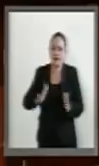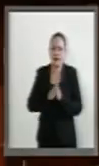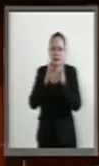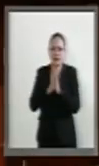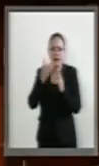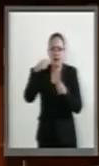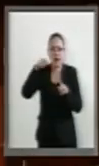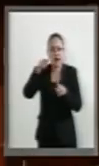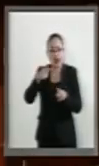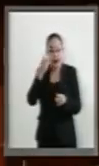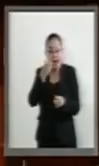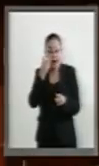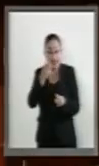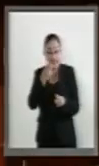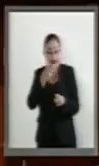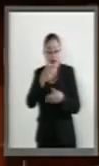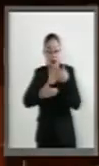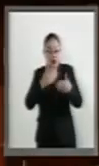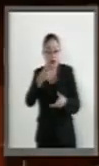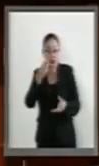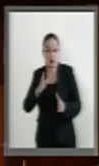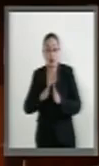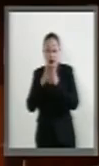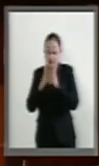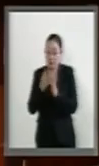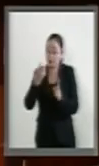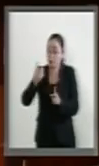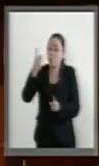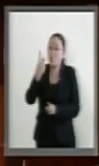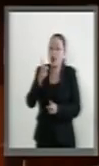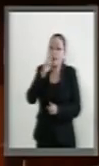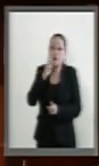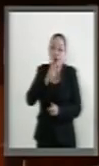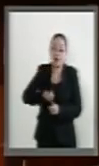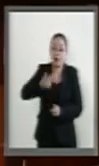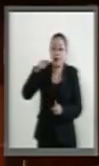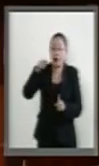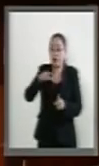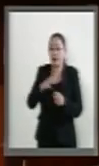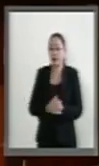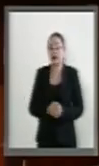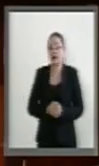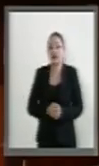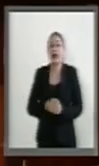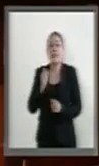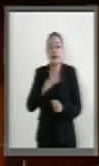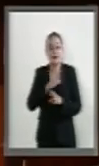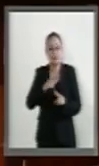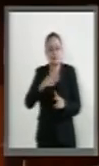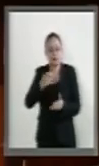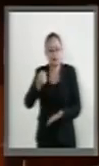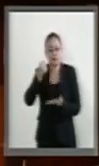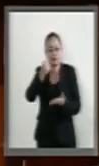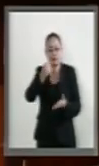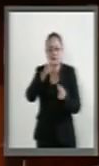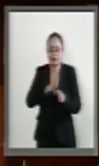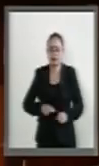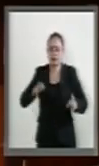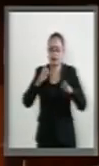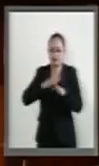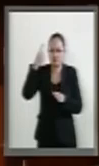una de estas misiones. Y hemos comprometido también importantes recursos a la